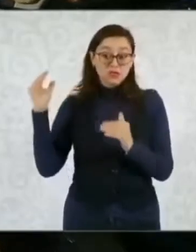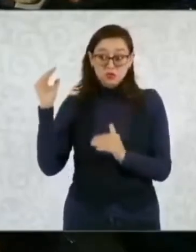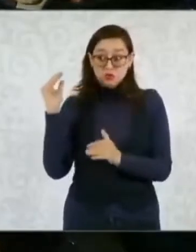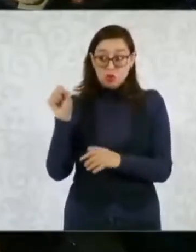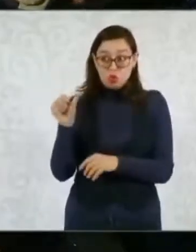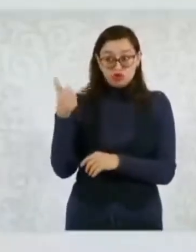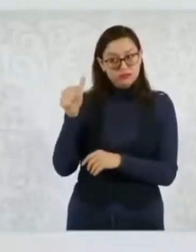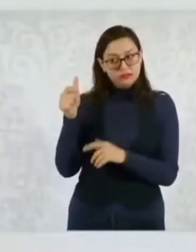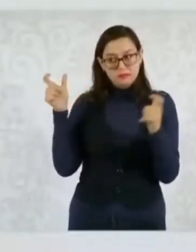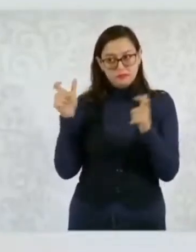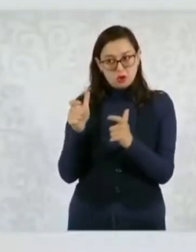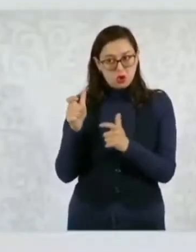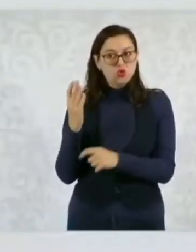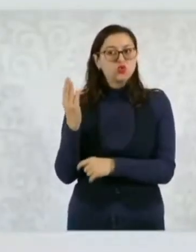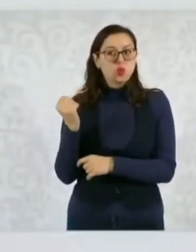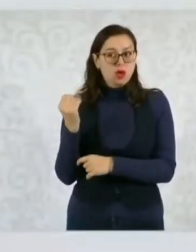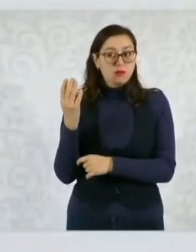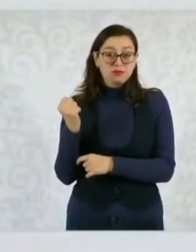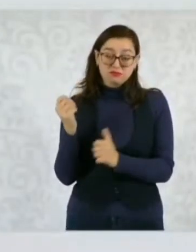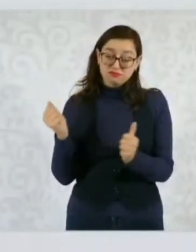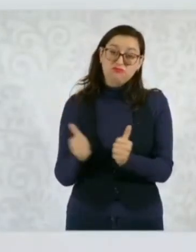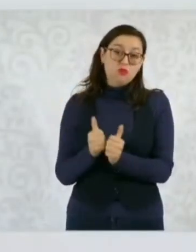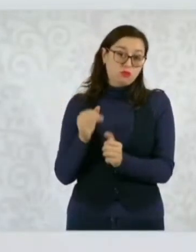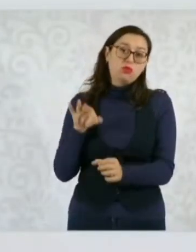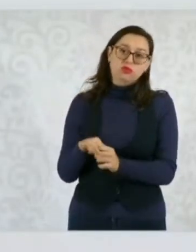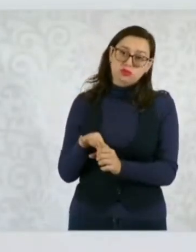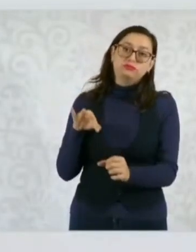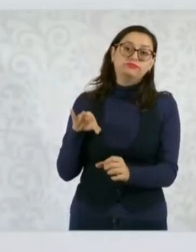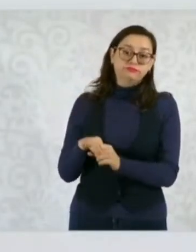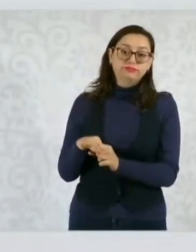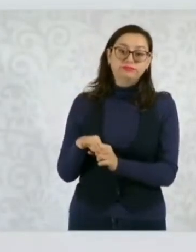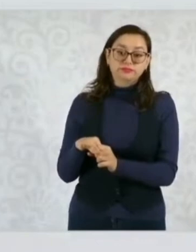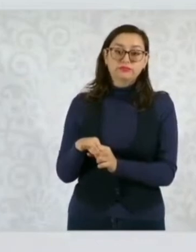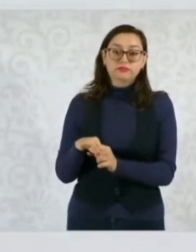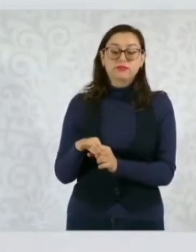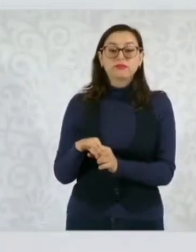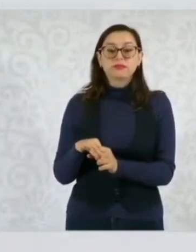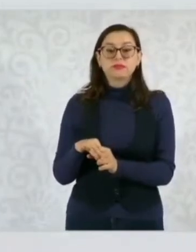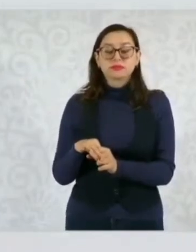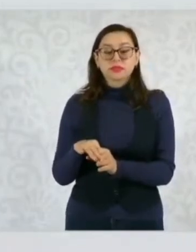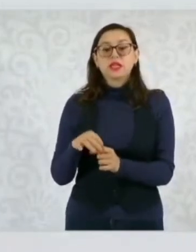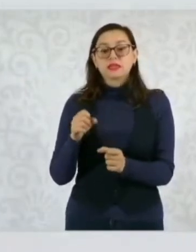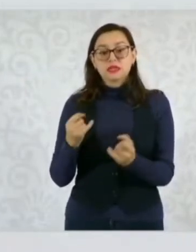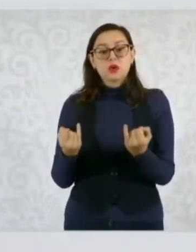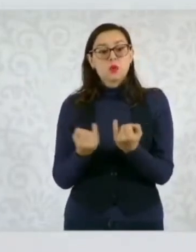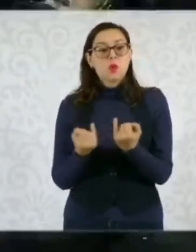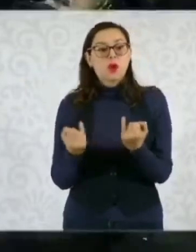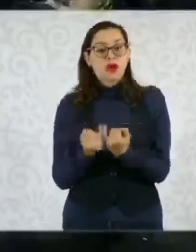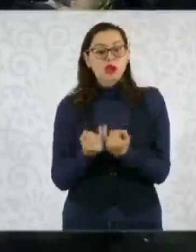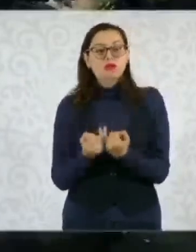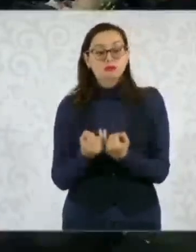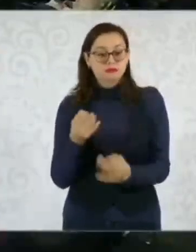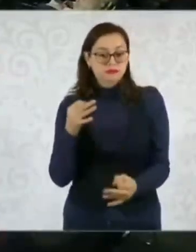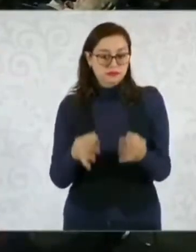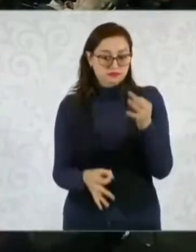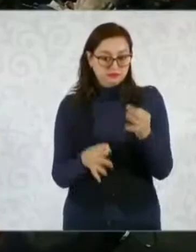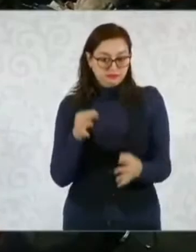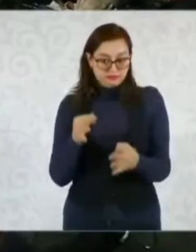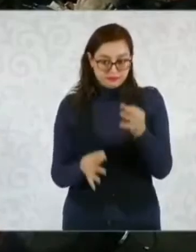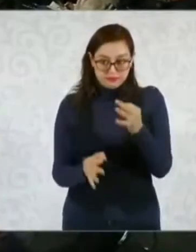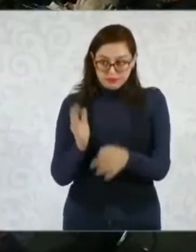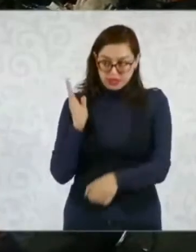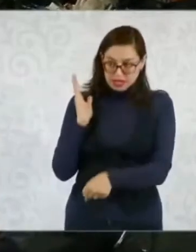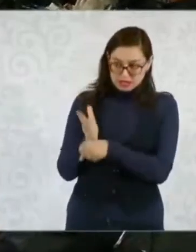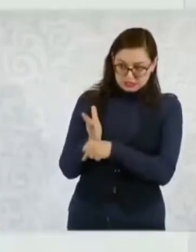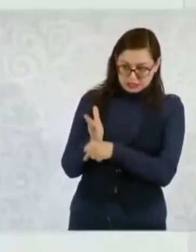Y también el Consejo Judicial, el tribunal, que va a sancionar a